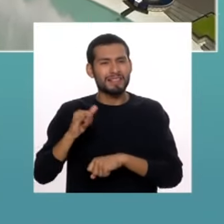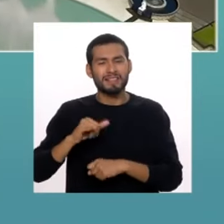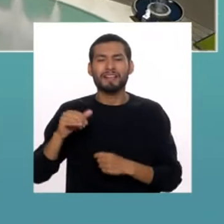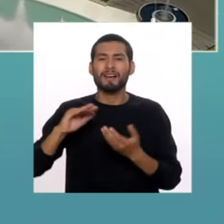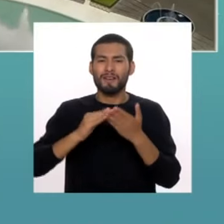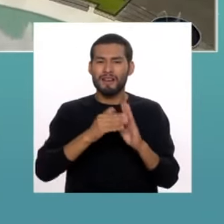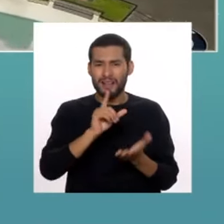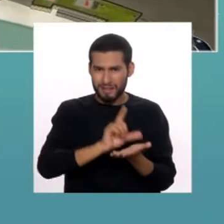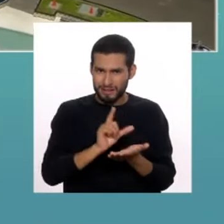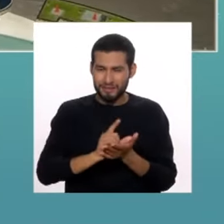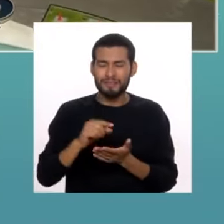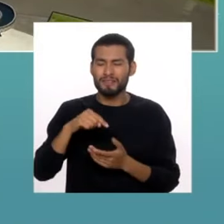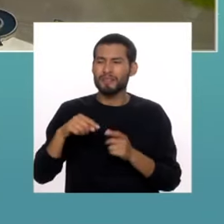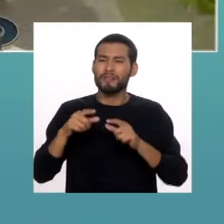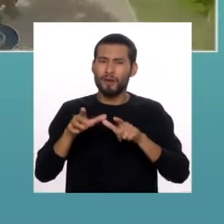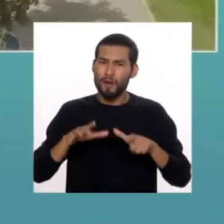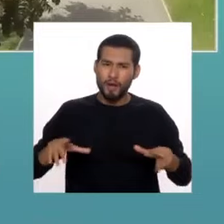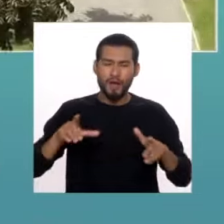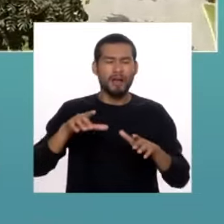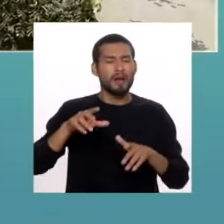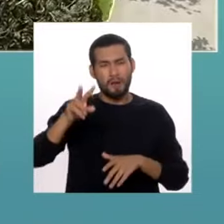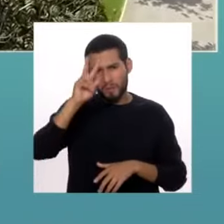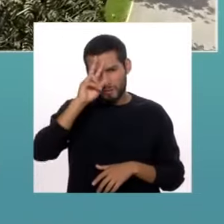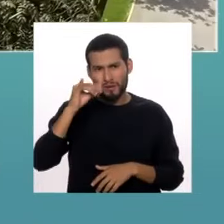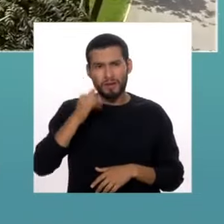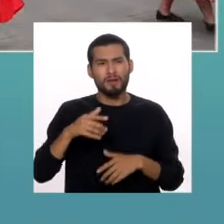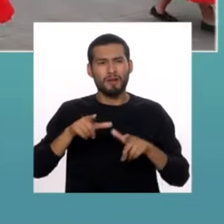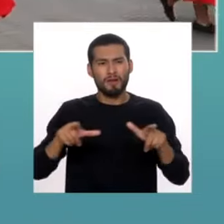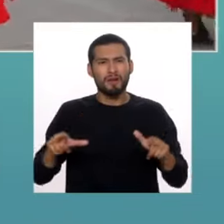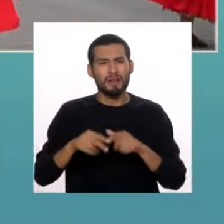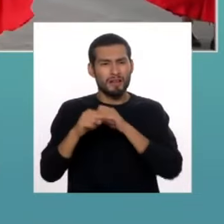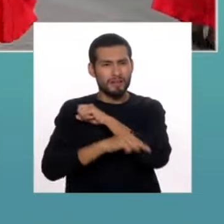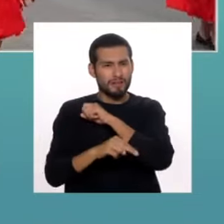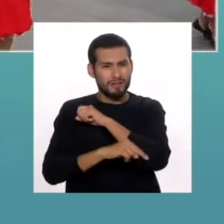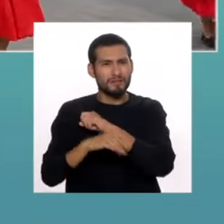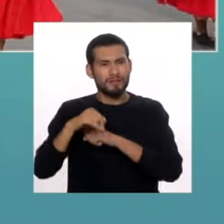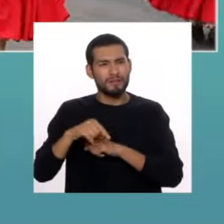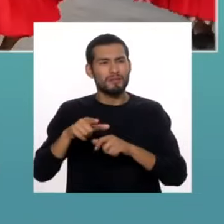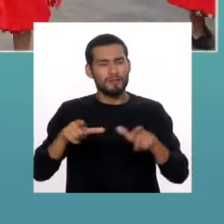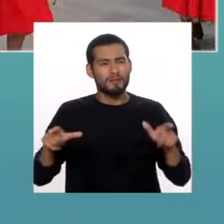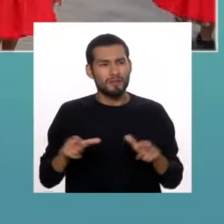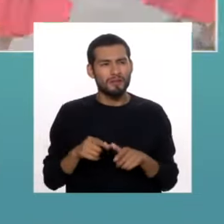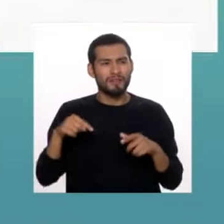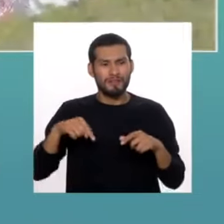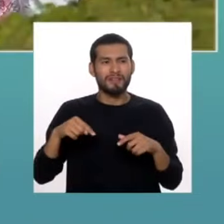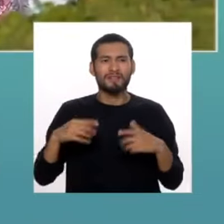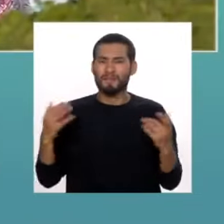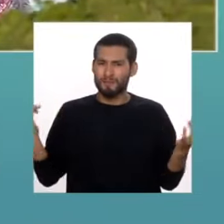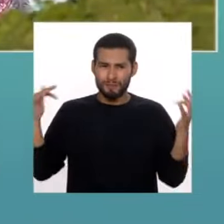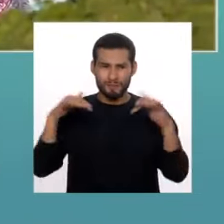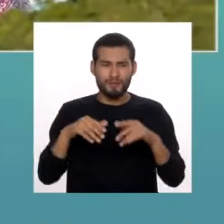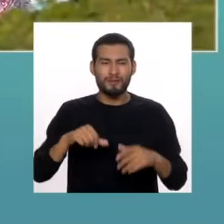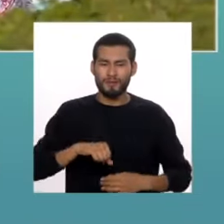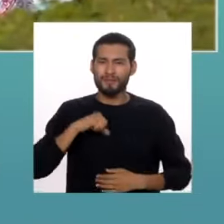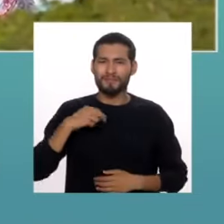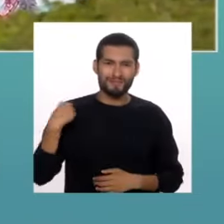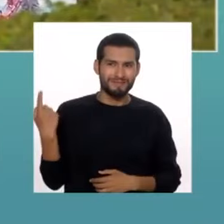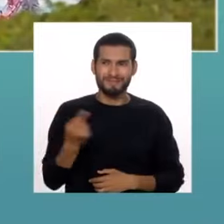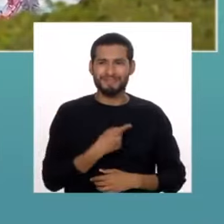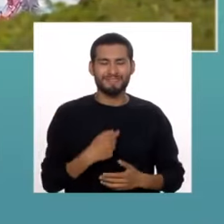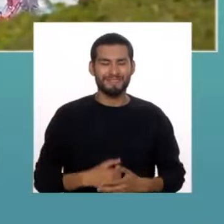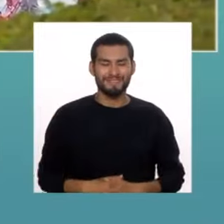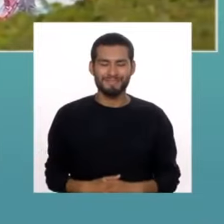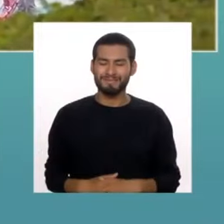limeña, ícono del Perú y también patrimonio cultural de la nación y ubicado en un espacio urbano monumental, orgullo de nosotros.